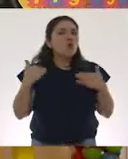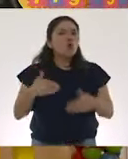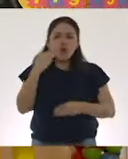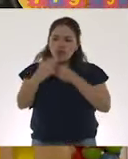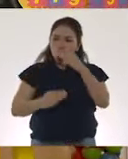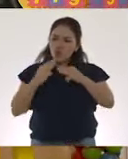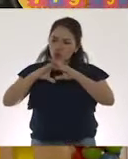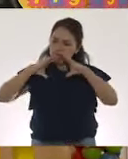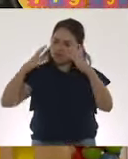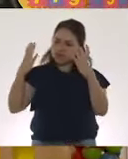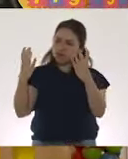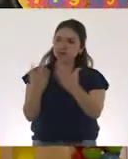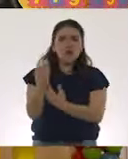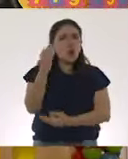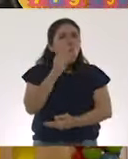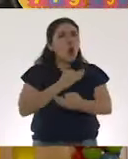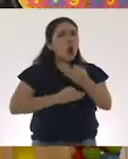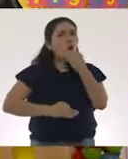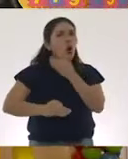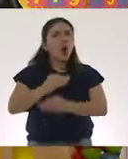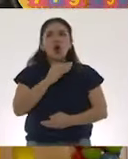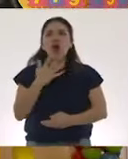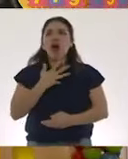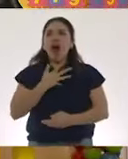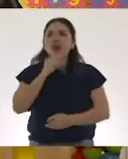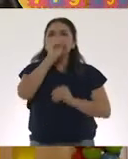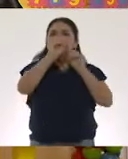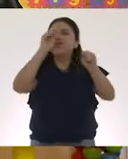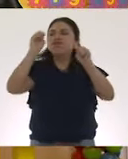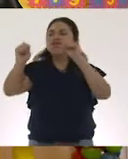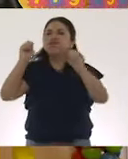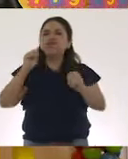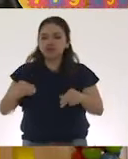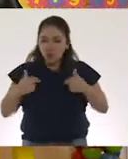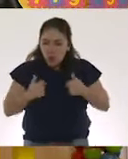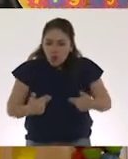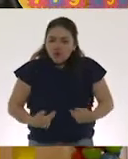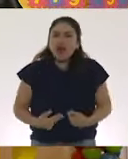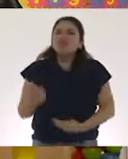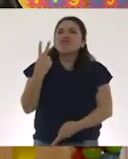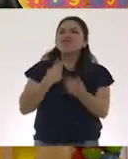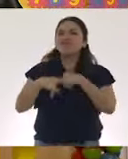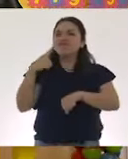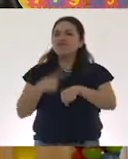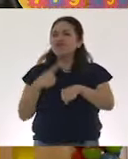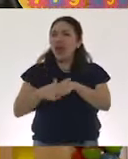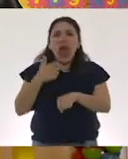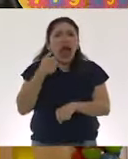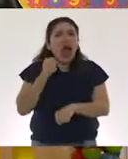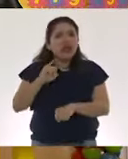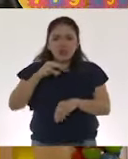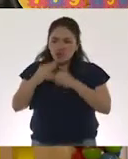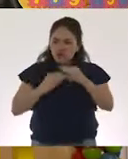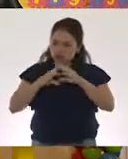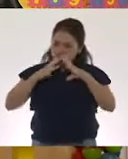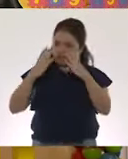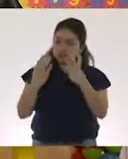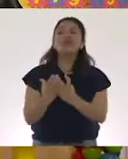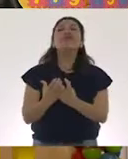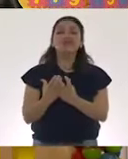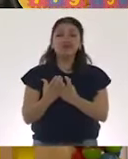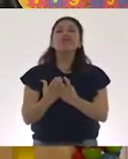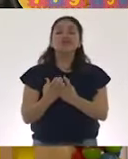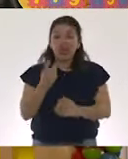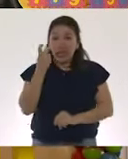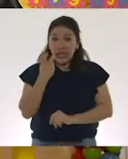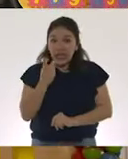en todas las esferas en las cuales nosotros nos desarrollamos, los humanos, y a lo largo y ancho del planeta. Para esto, para